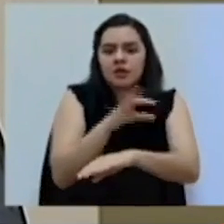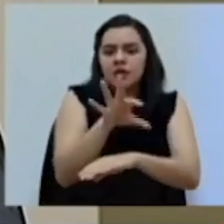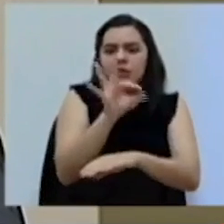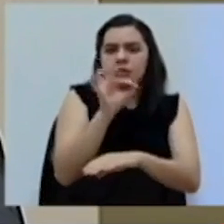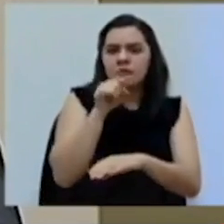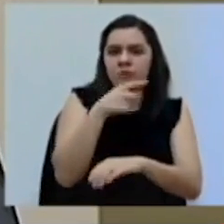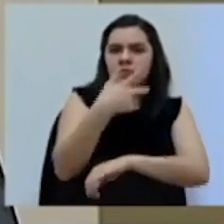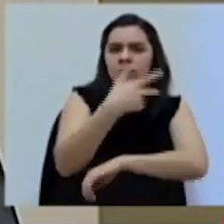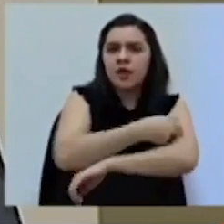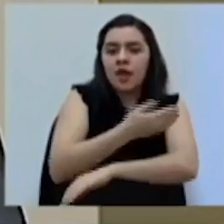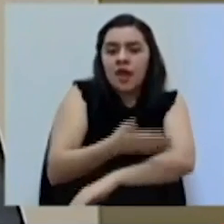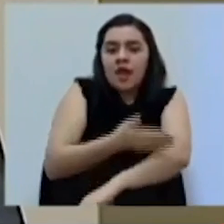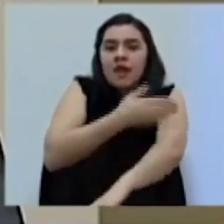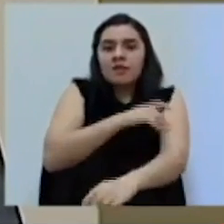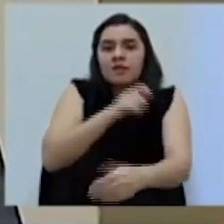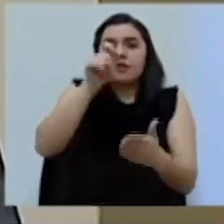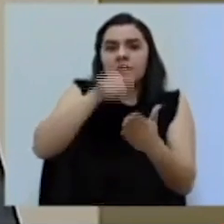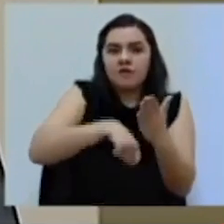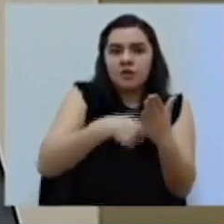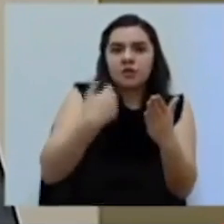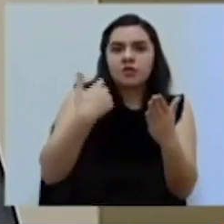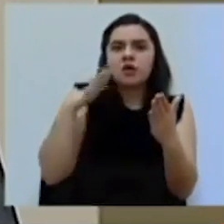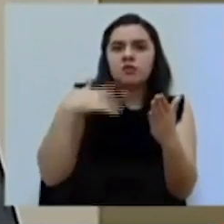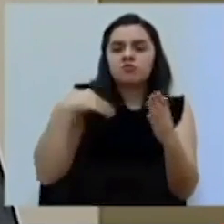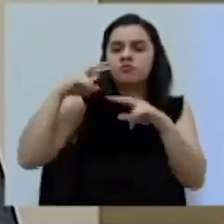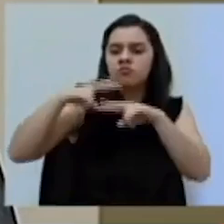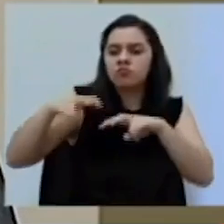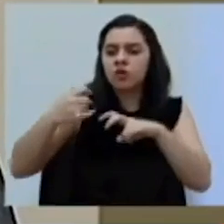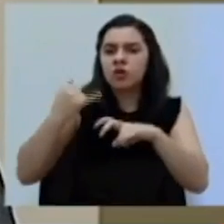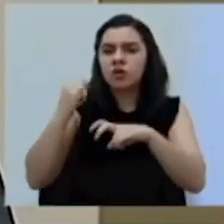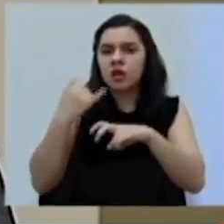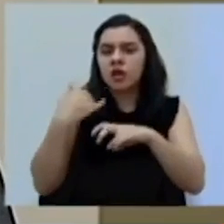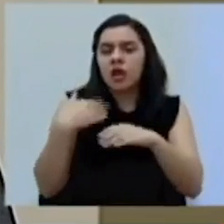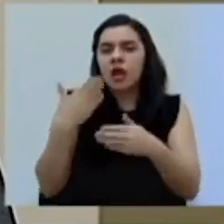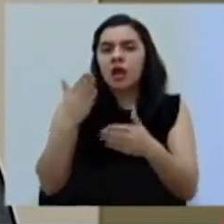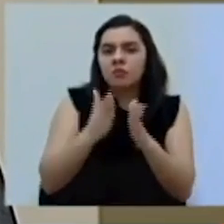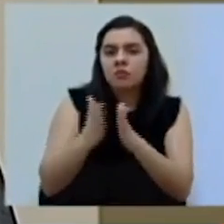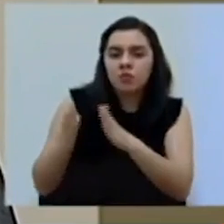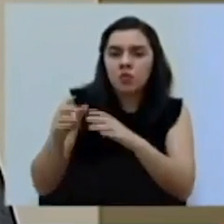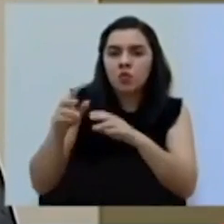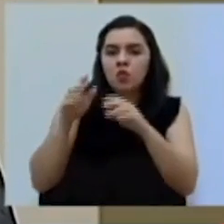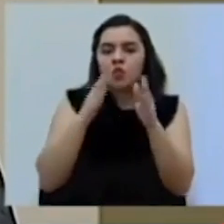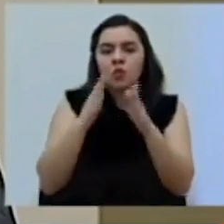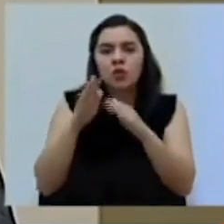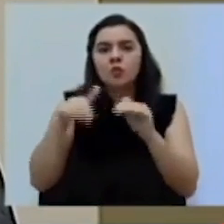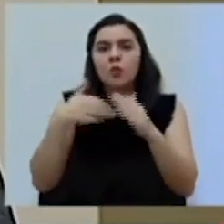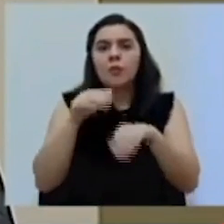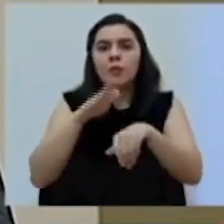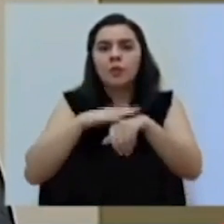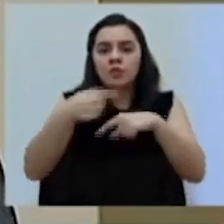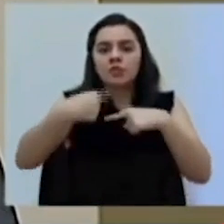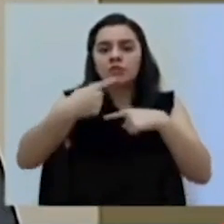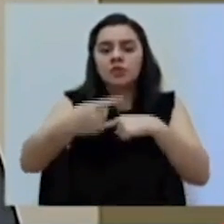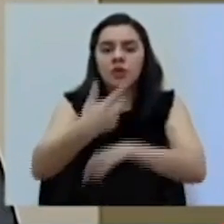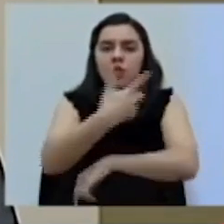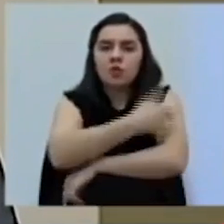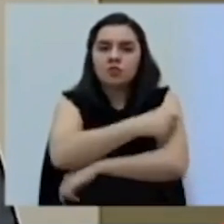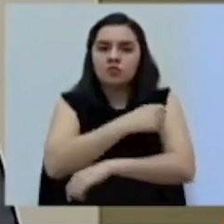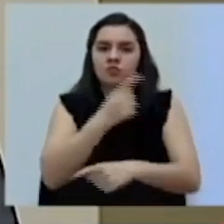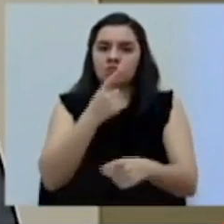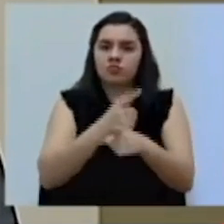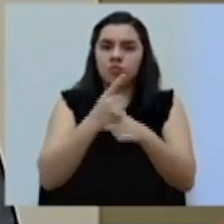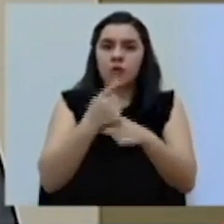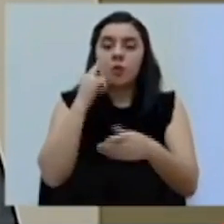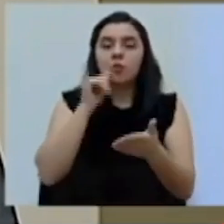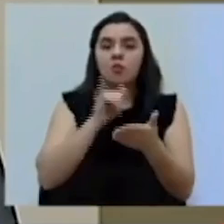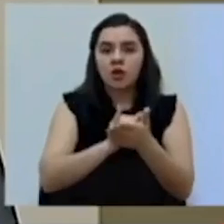vacuna y antes de firmar el acuerdo, se analizó si se podía o no, si las condiciones logísticas iban a permitir una vacunación adecuada. Y por eso